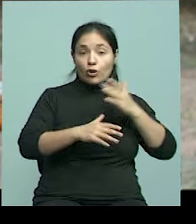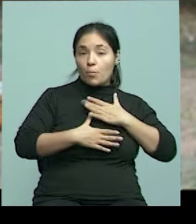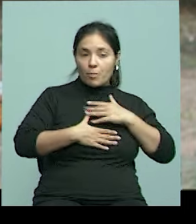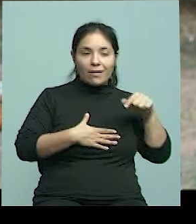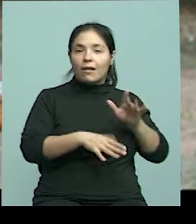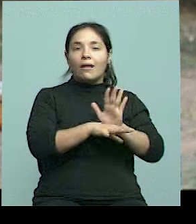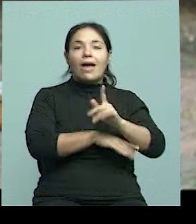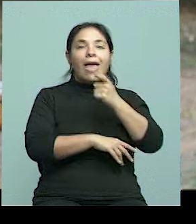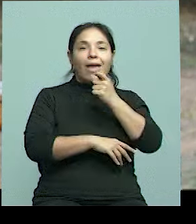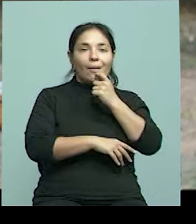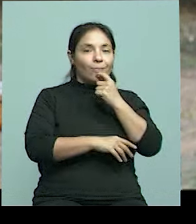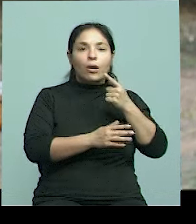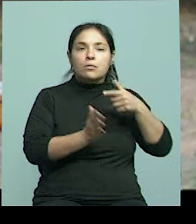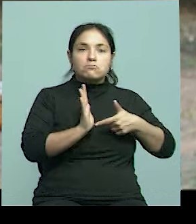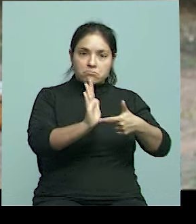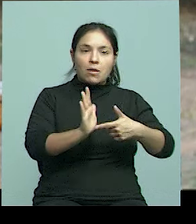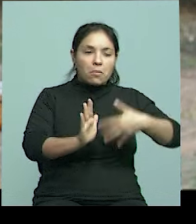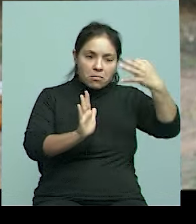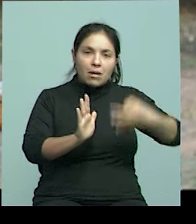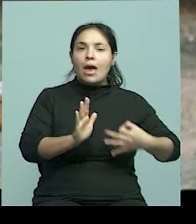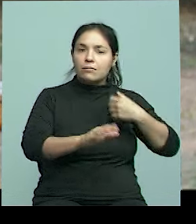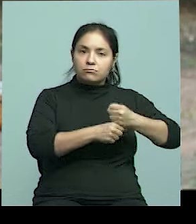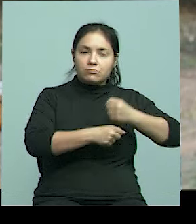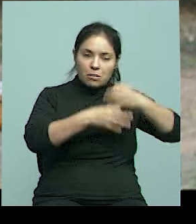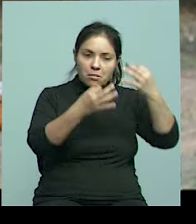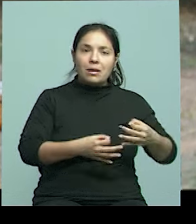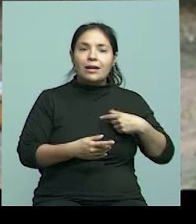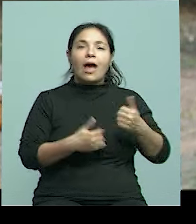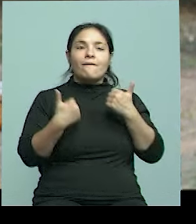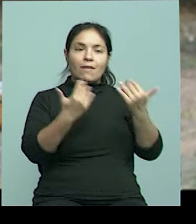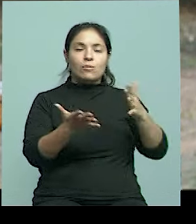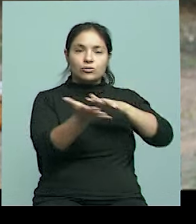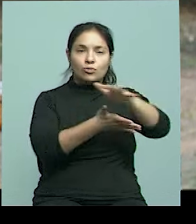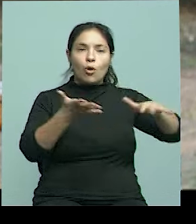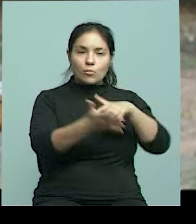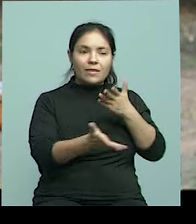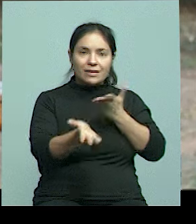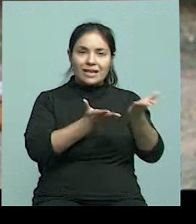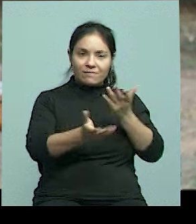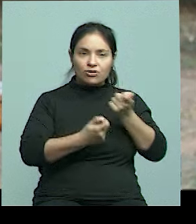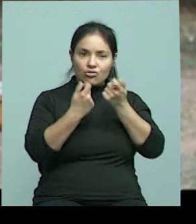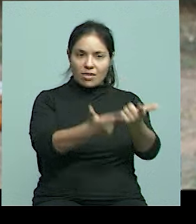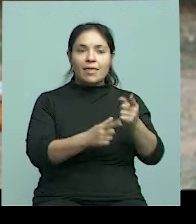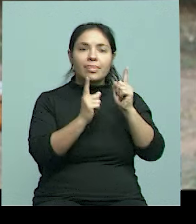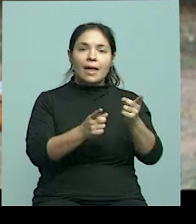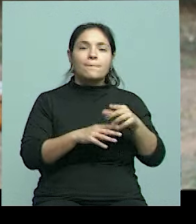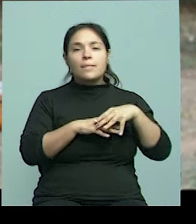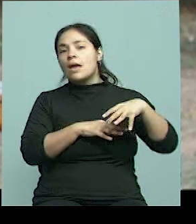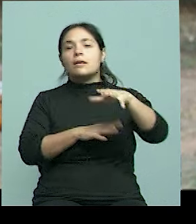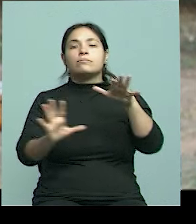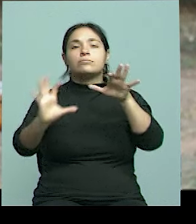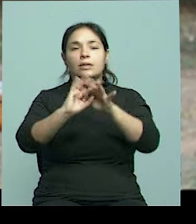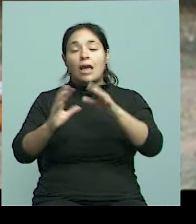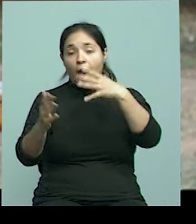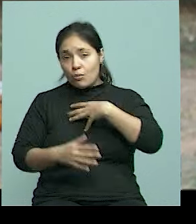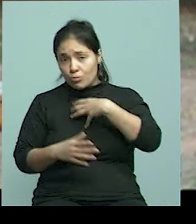que funciona bien, y que presta servicio a la comunidad, y que además estamos también en la parte académica, y